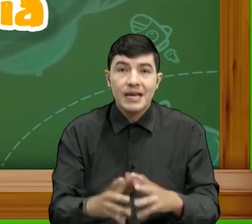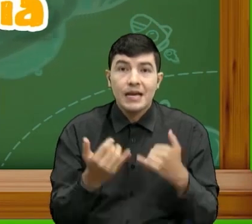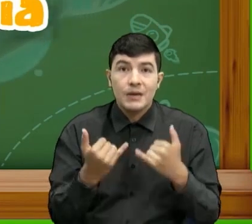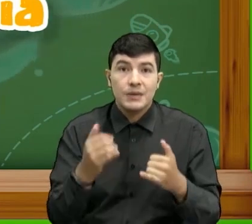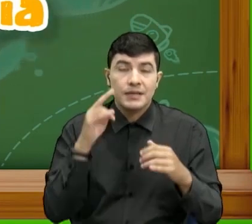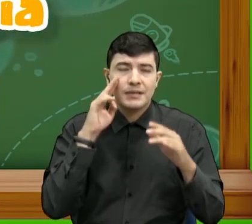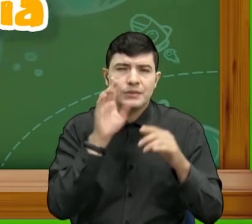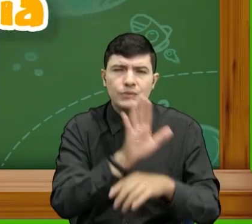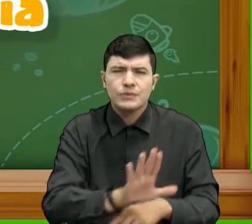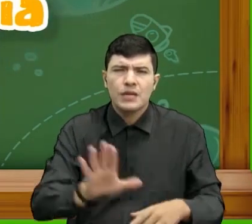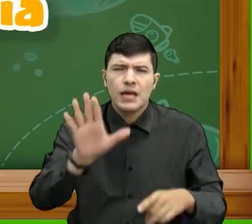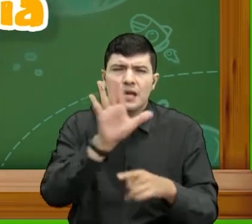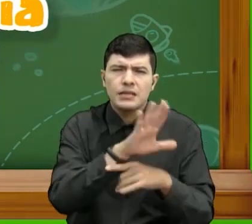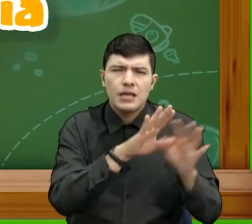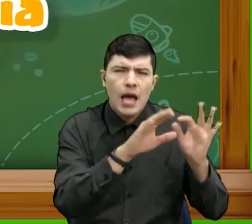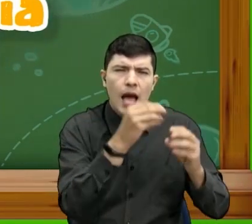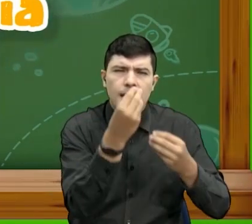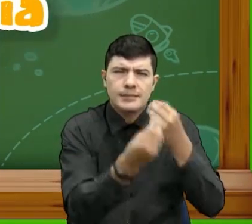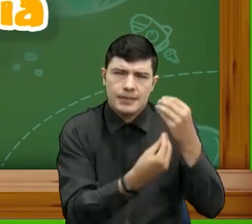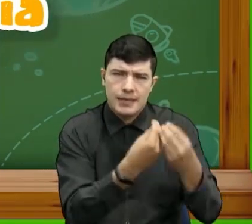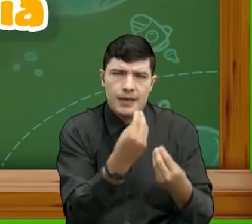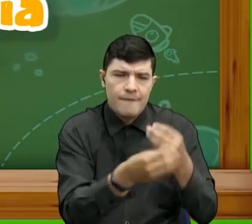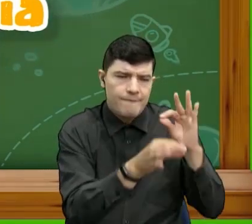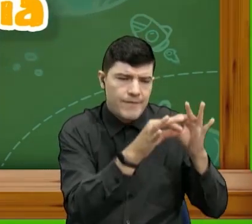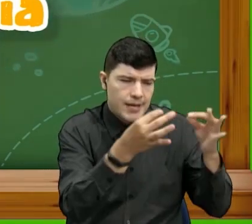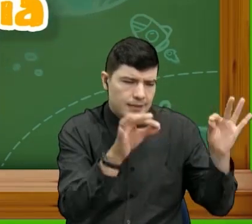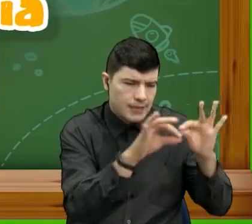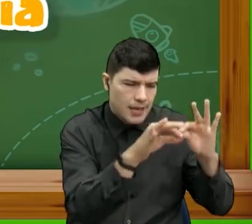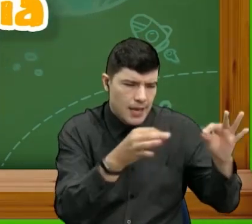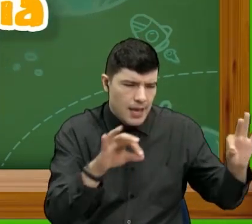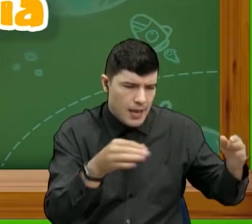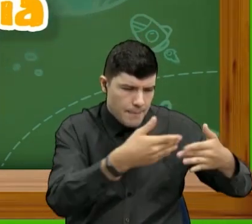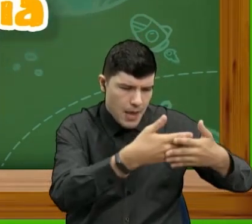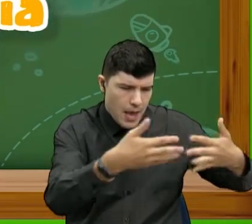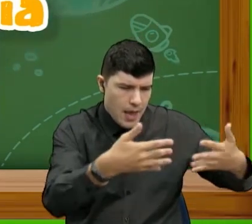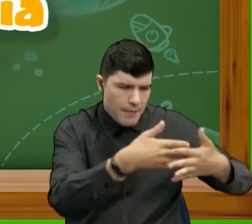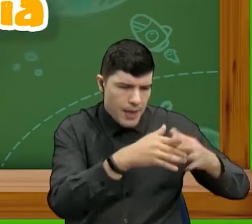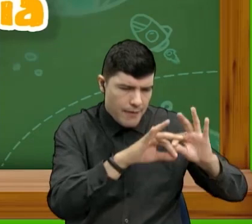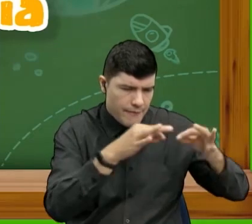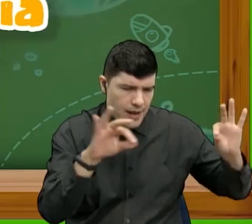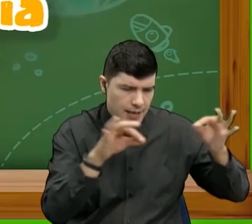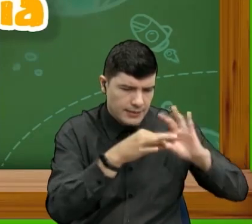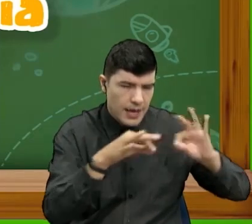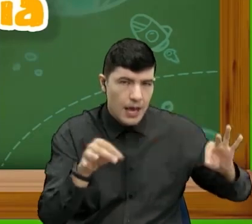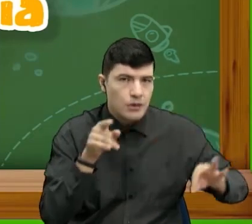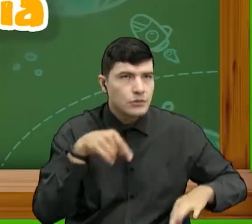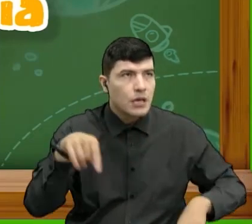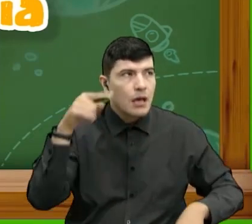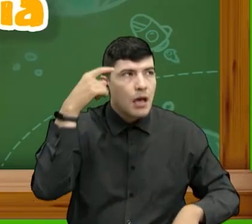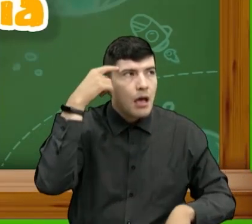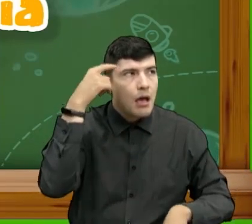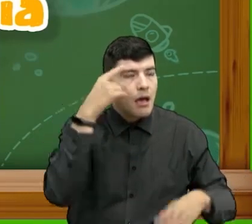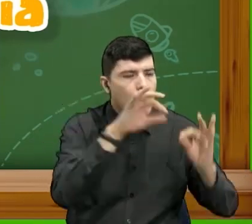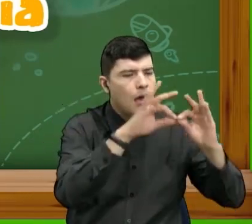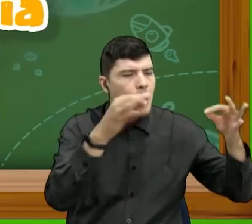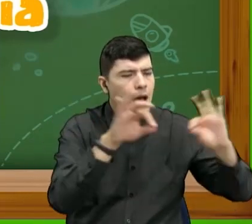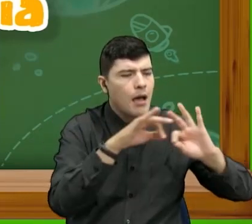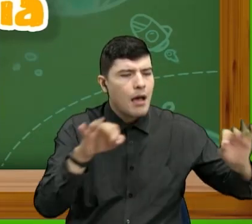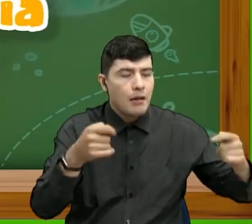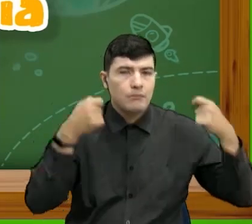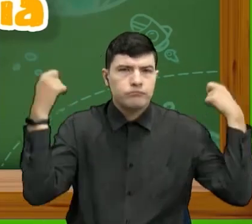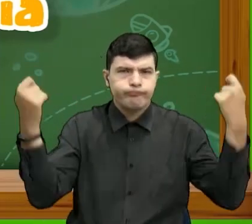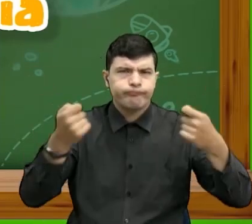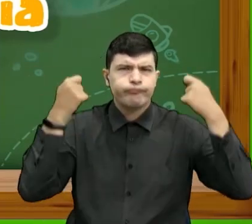haciendo conciencia sobre la importancia de no consumir drogas y compártelo con tu